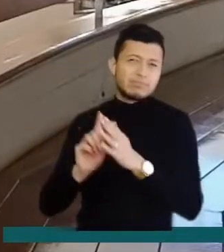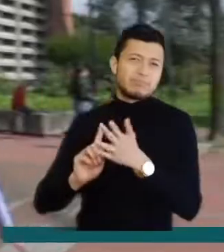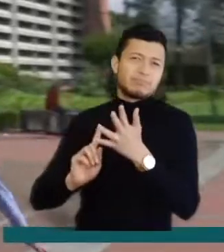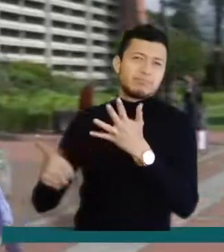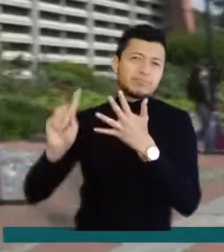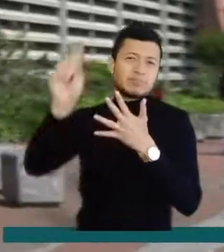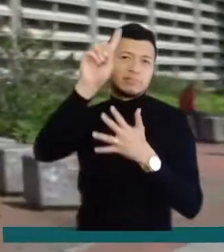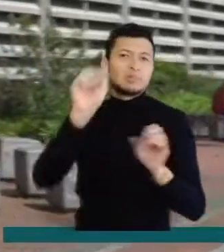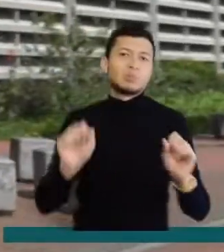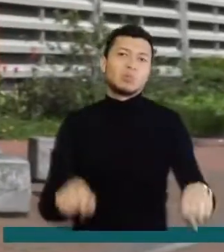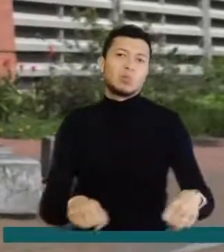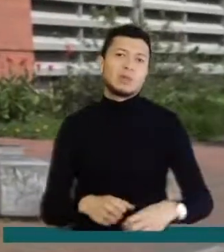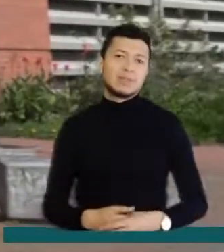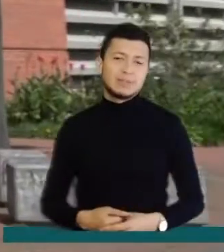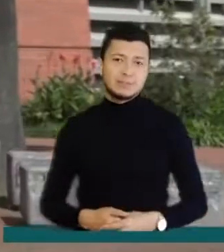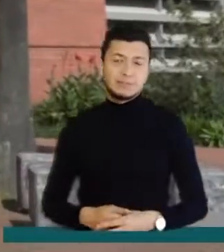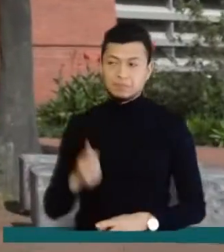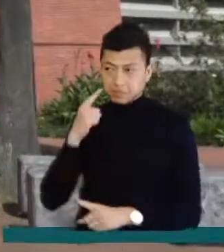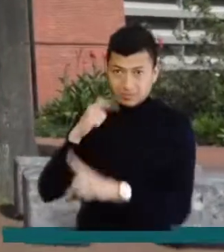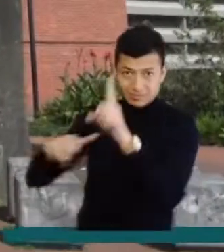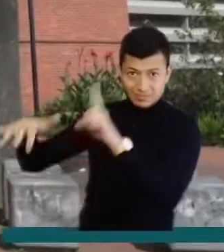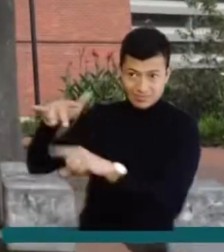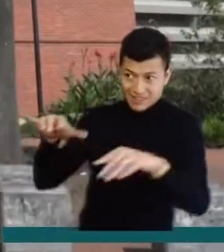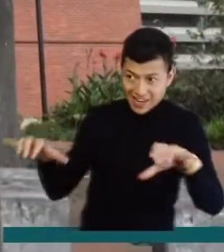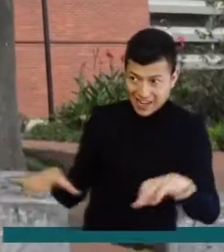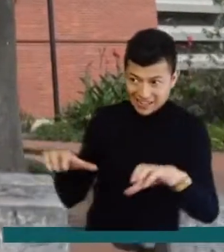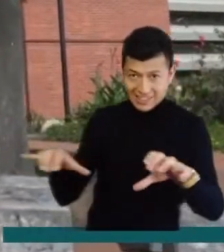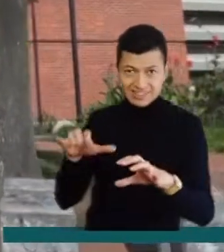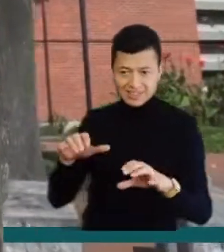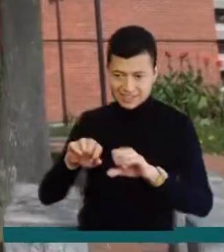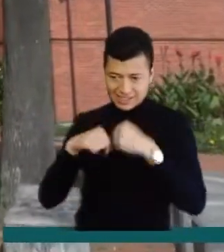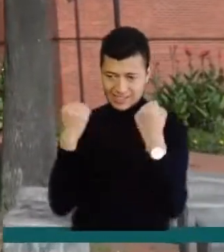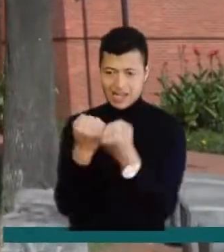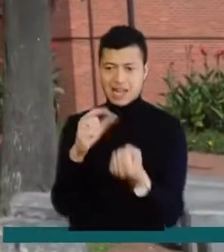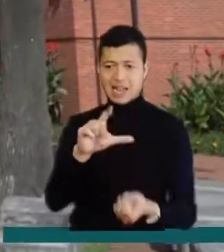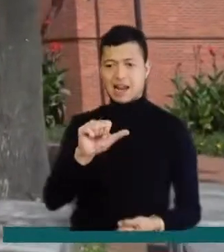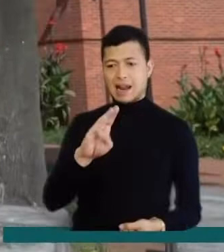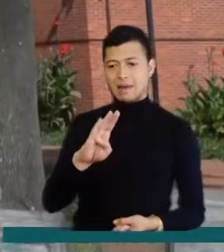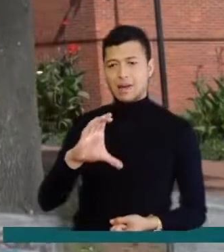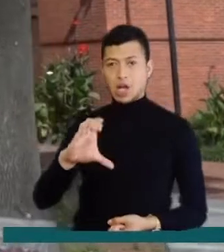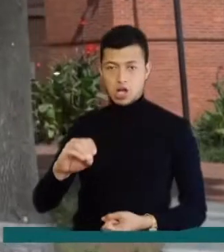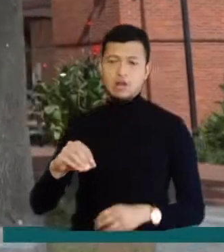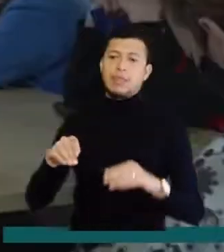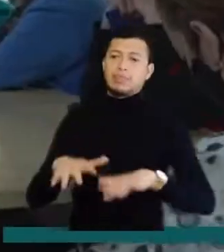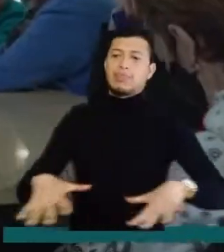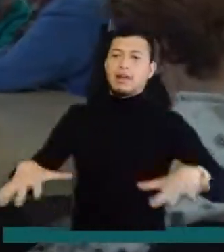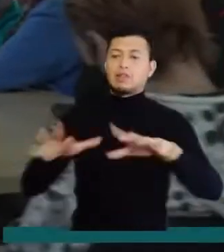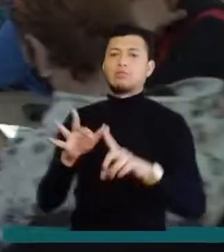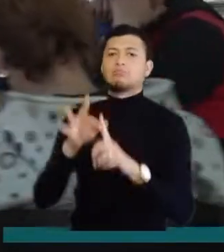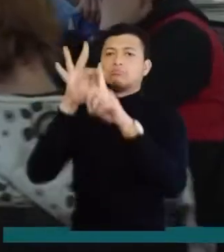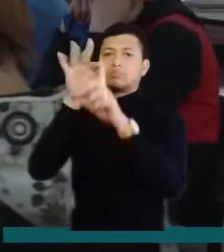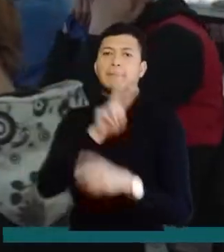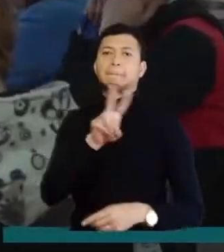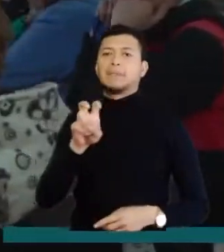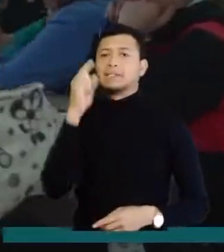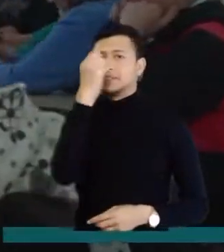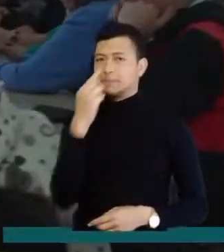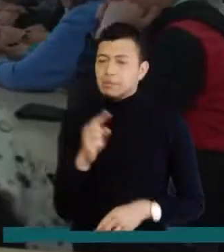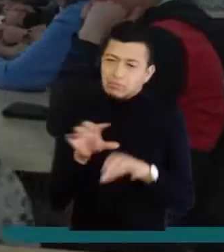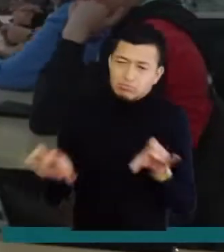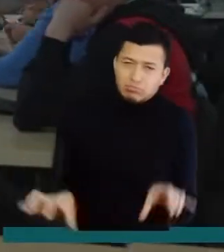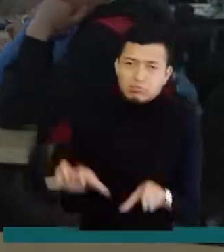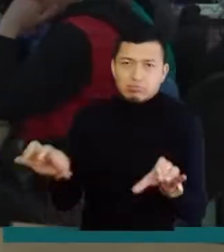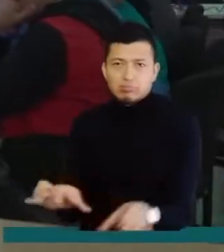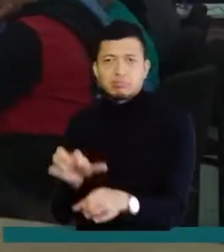experimentar. Dentro del contexto de las actividades de Sala LAPCO, el territorio será el protagonista este 27 de septiembre con la